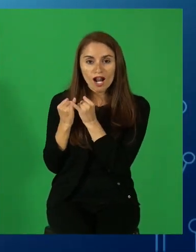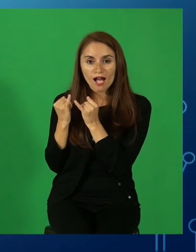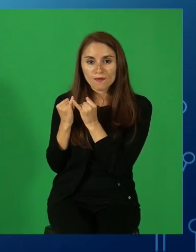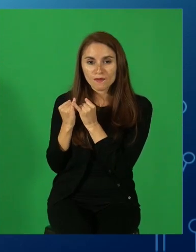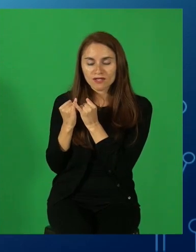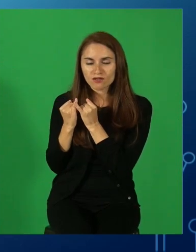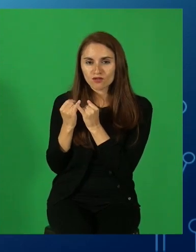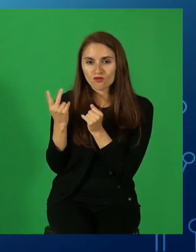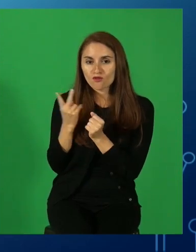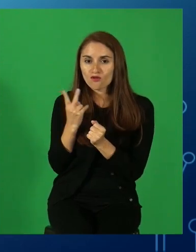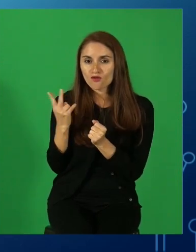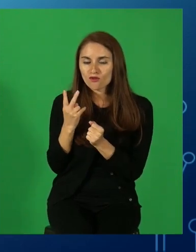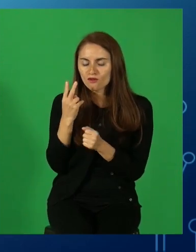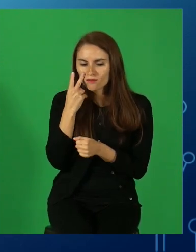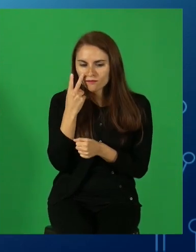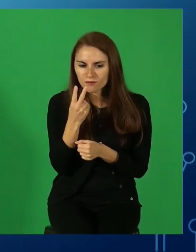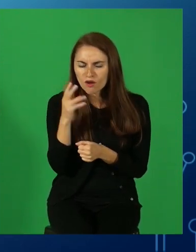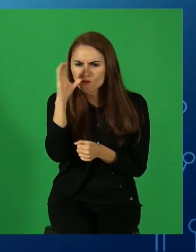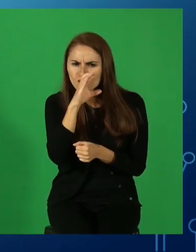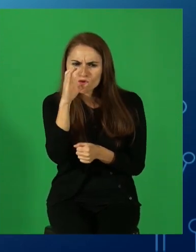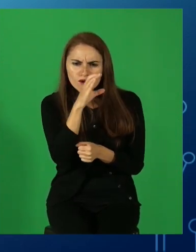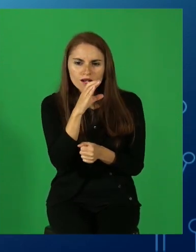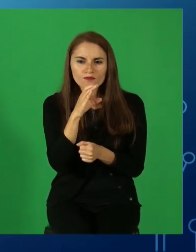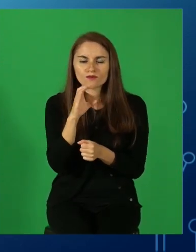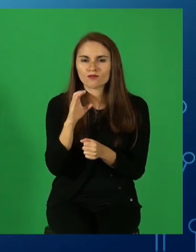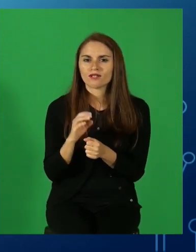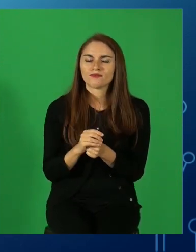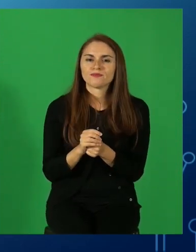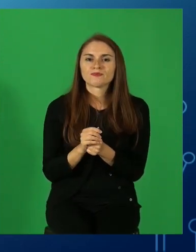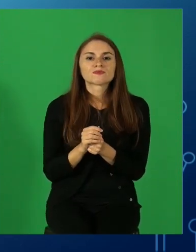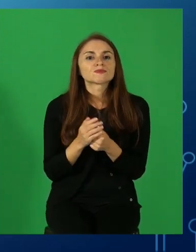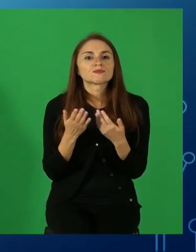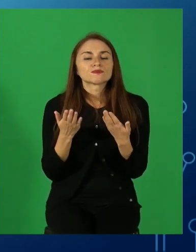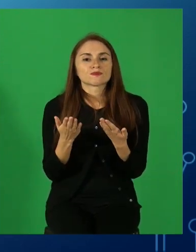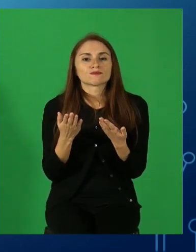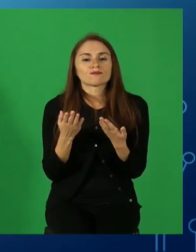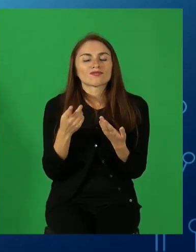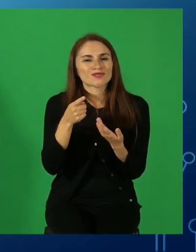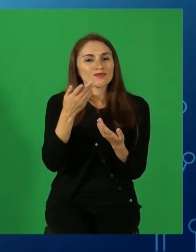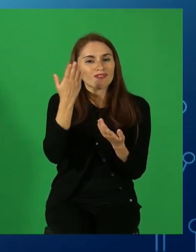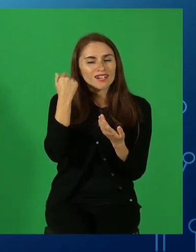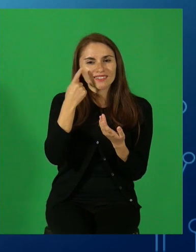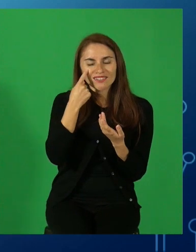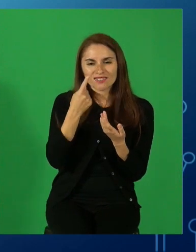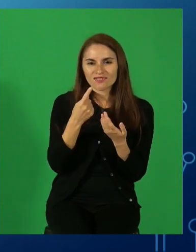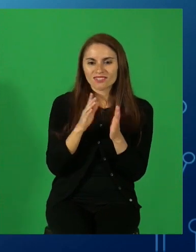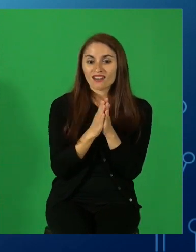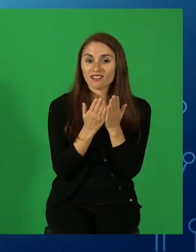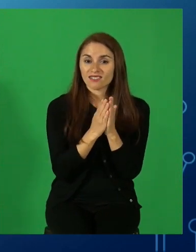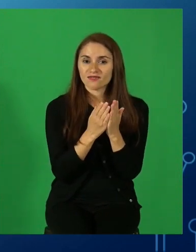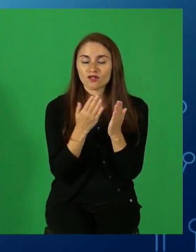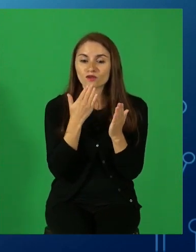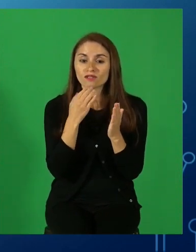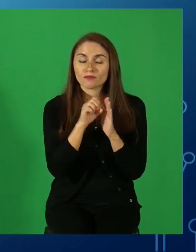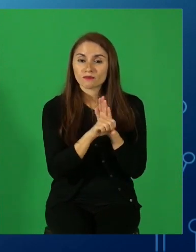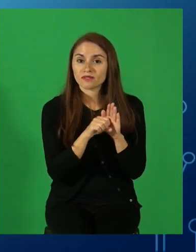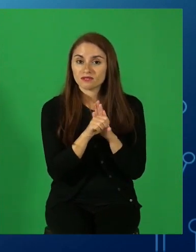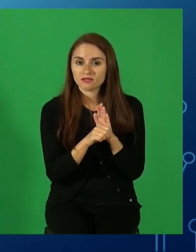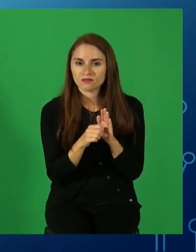Watson. ¿Habrás oído hablar de él? Seguramente sí, porque sus obras han trascendido en el tiempo.